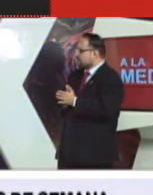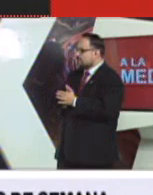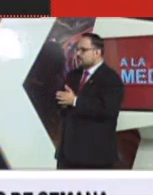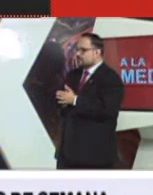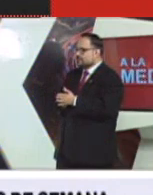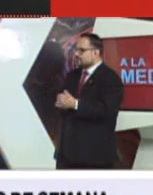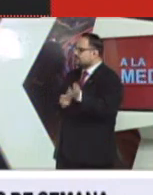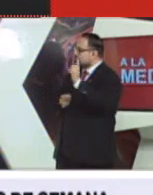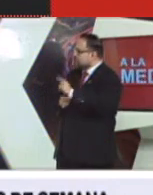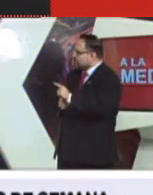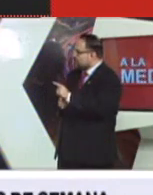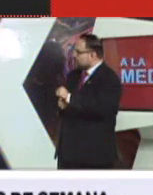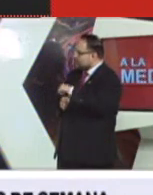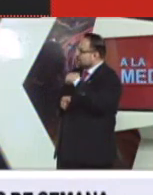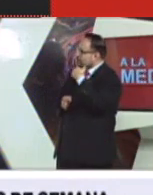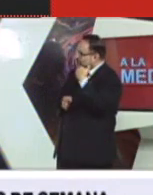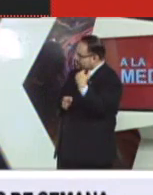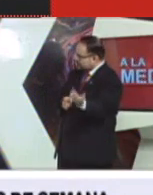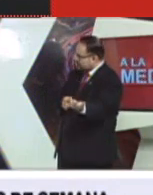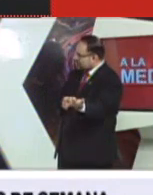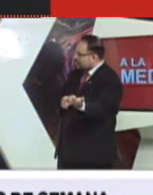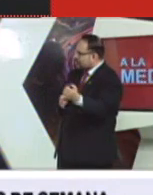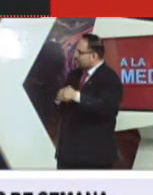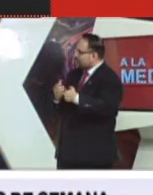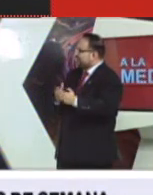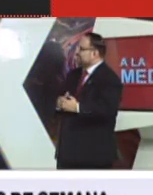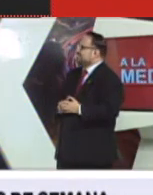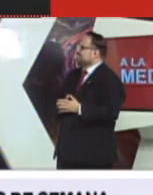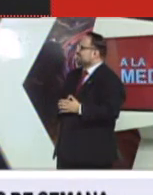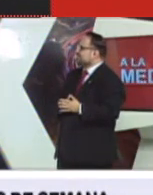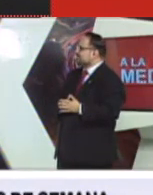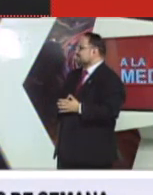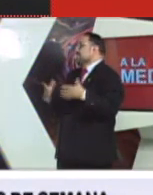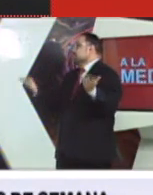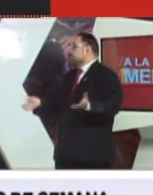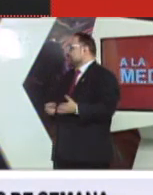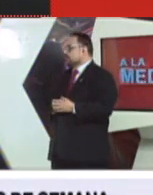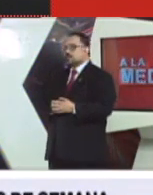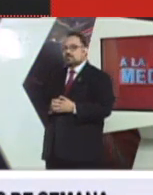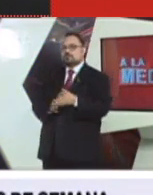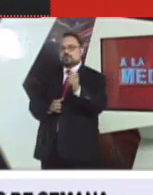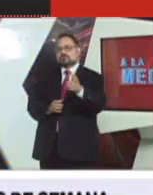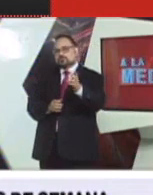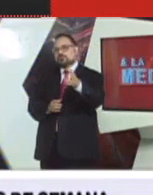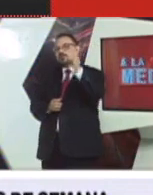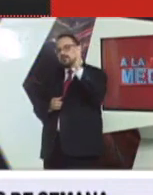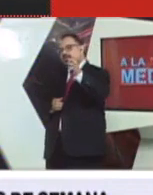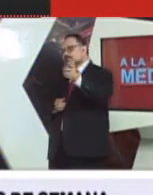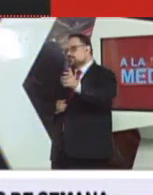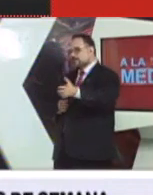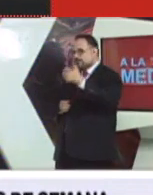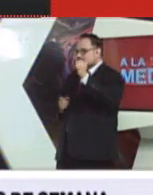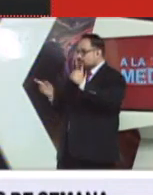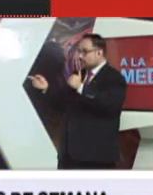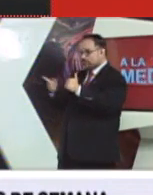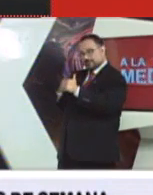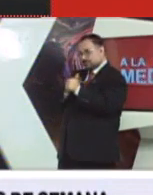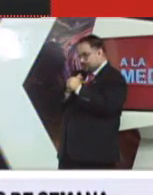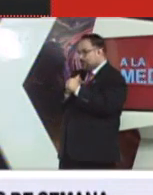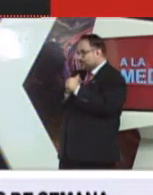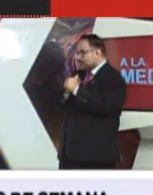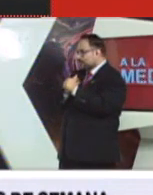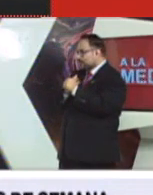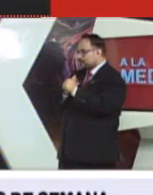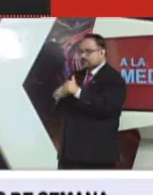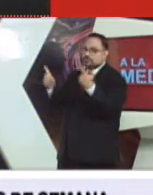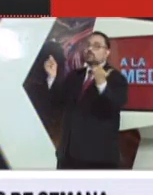Y es decir, nos dicen no y hacemos sí. Un poco la sociología. Pues sí, es correcto. Es una cuestión que hay que estudiarlo desde el punto de vista